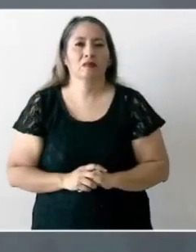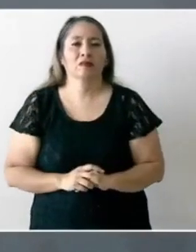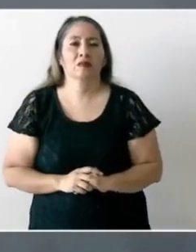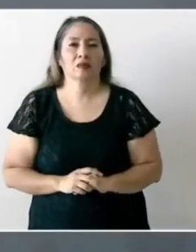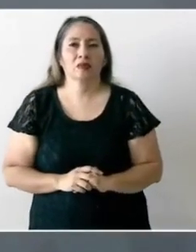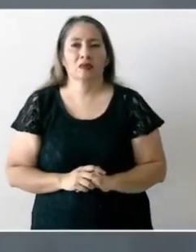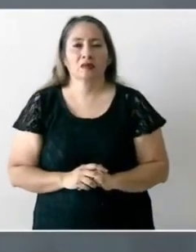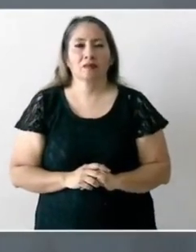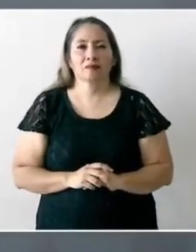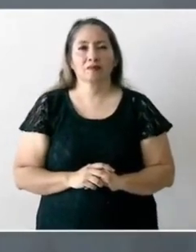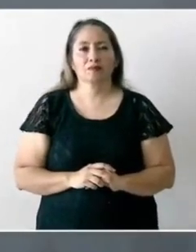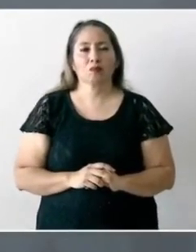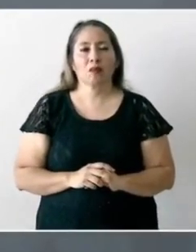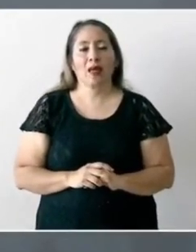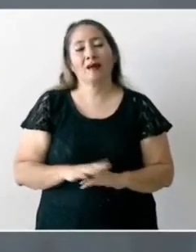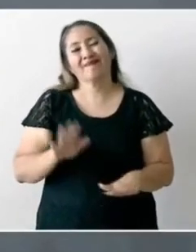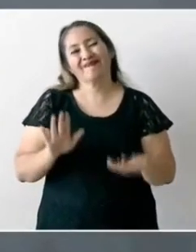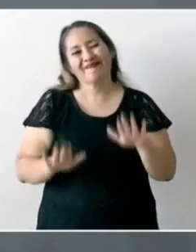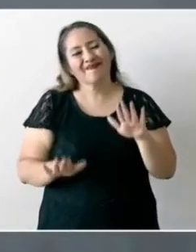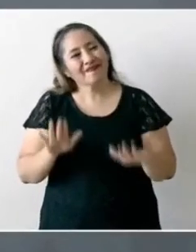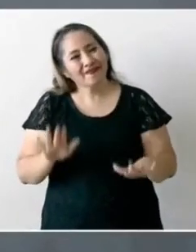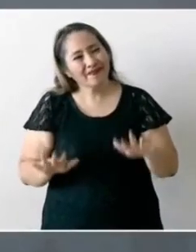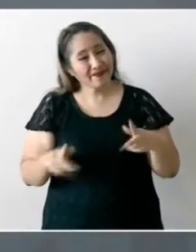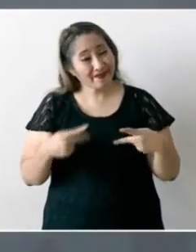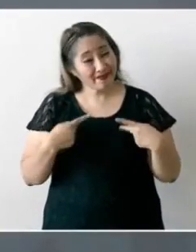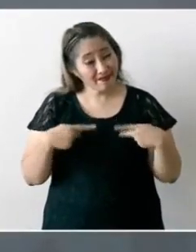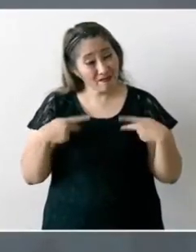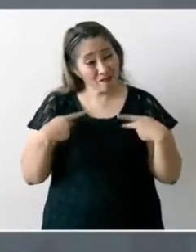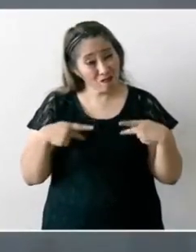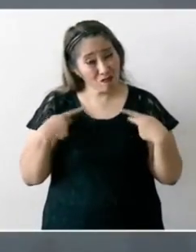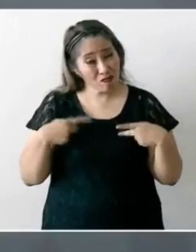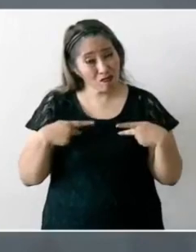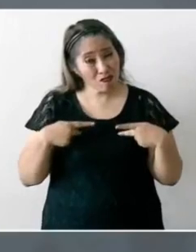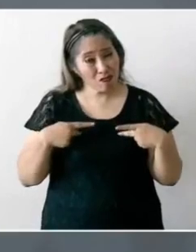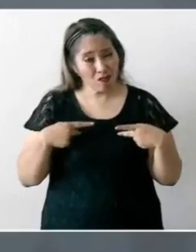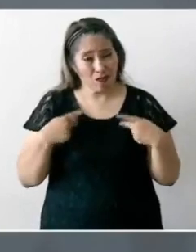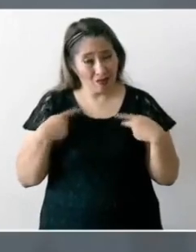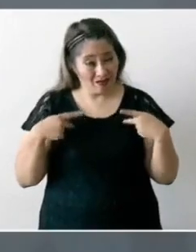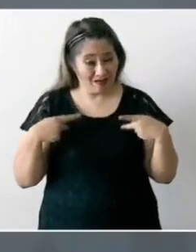hay gente que está